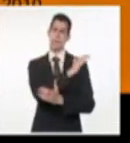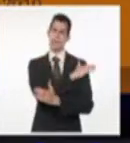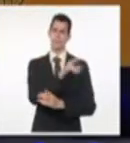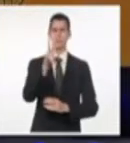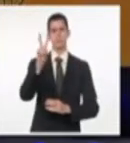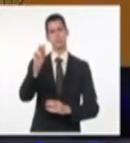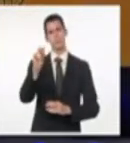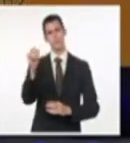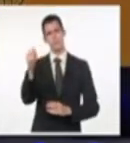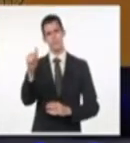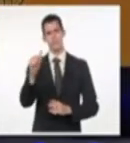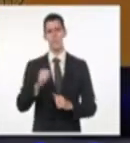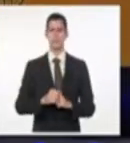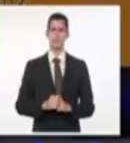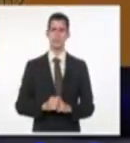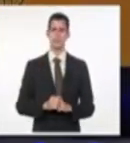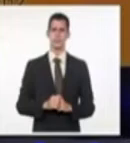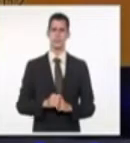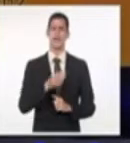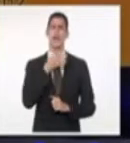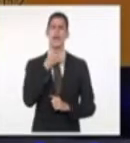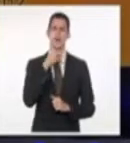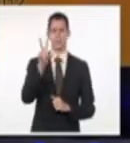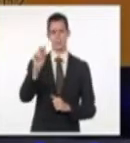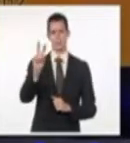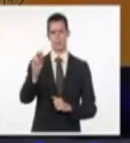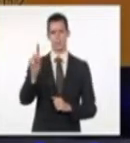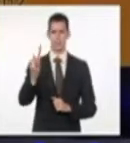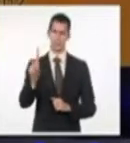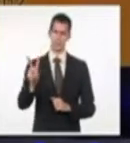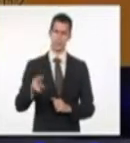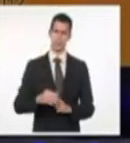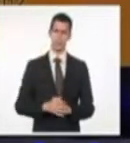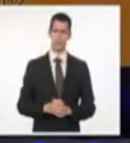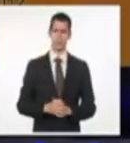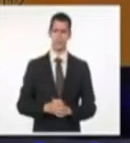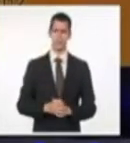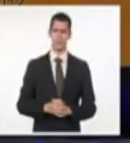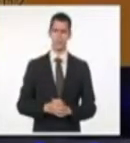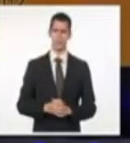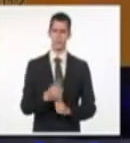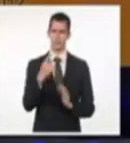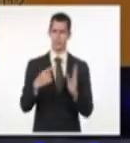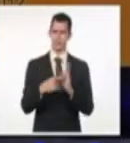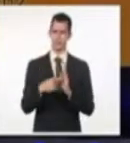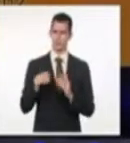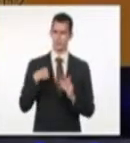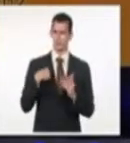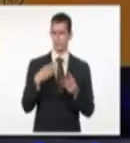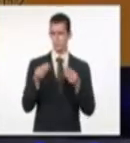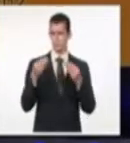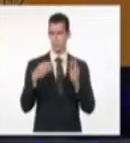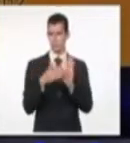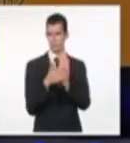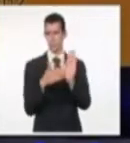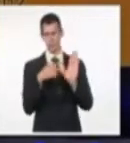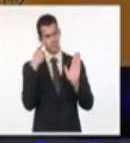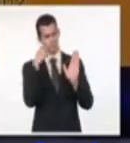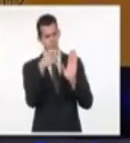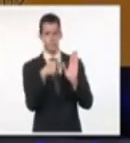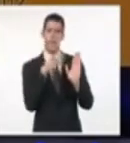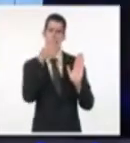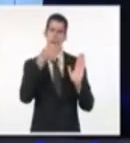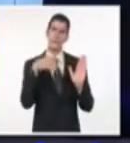2012. Les voy a demostrar ahora, con este documento oficial, la relación de Anameli con cultura